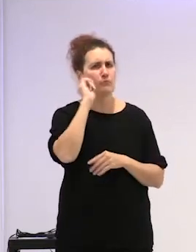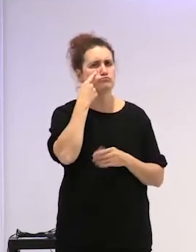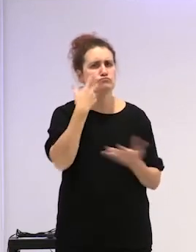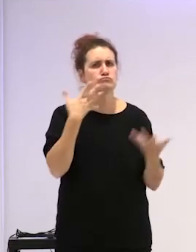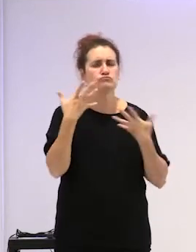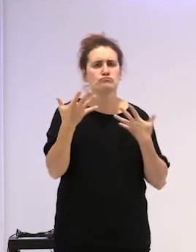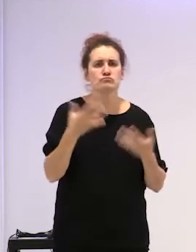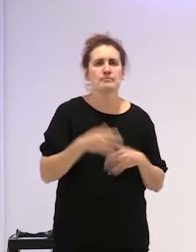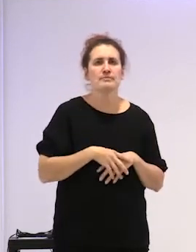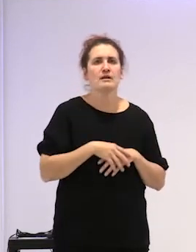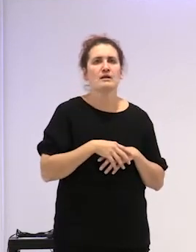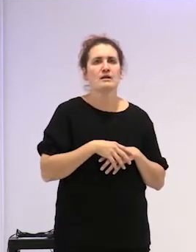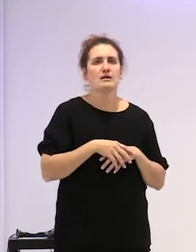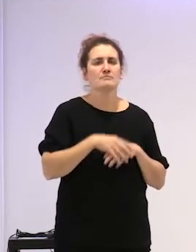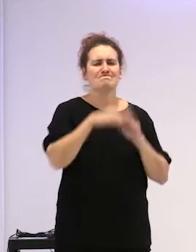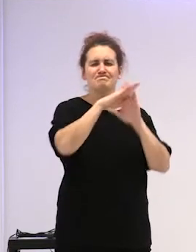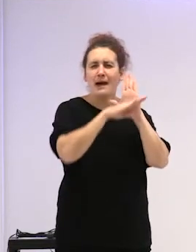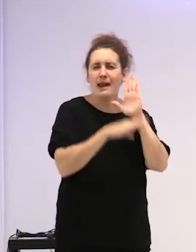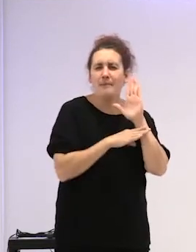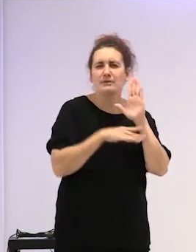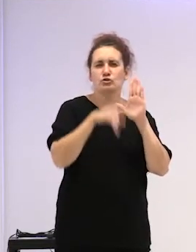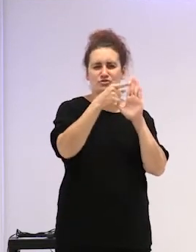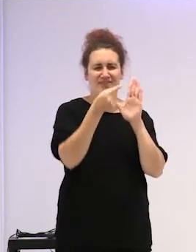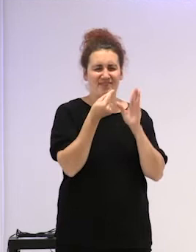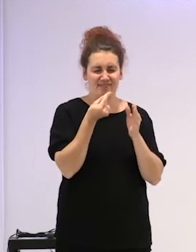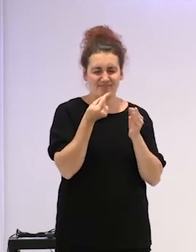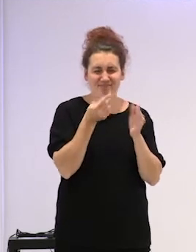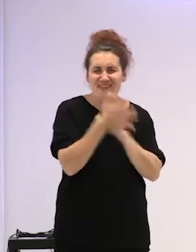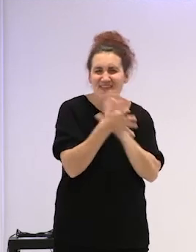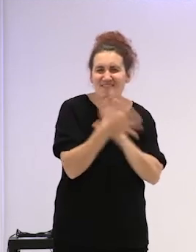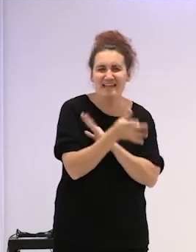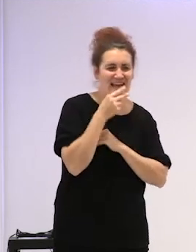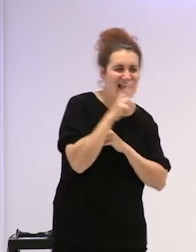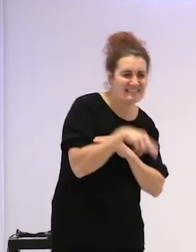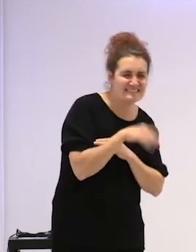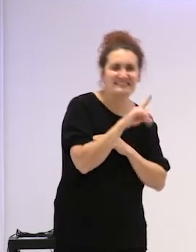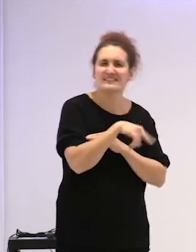¿Dónde están los parámetros que definen lo que es y lo que no es?